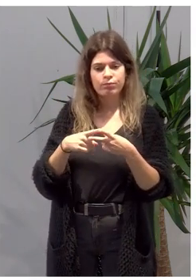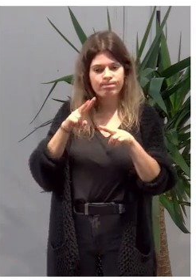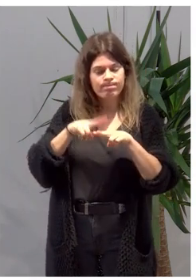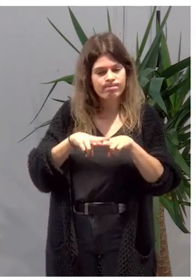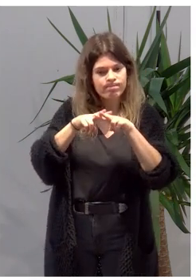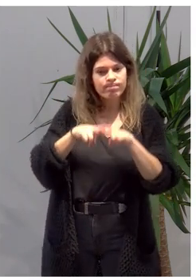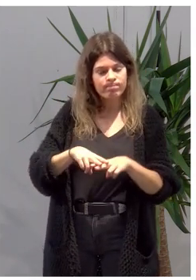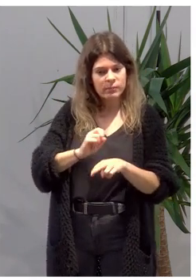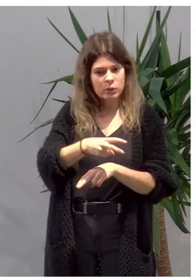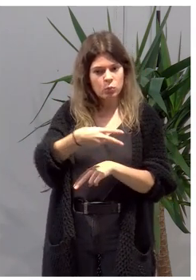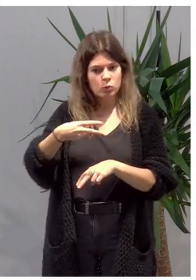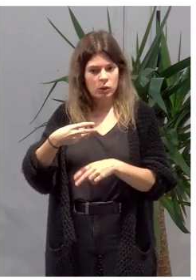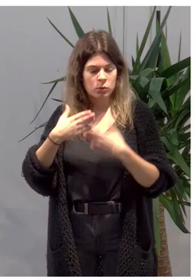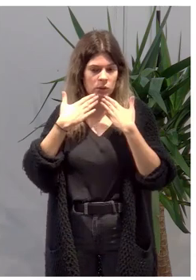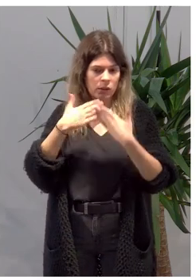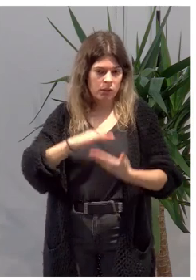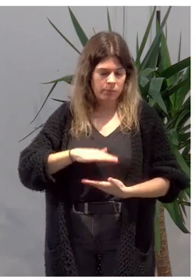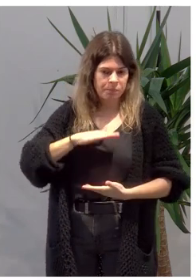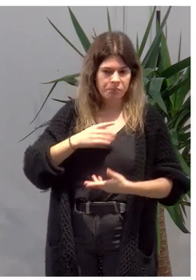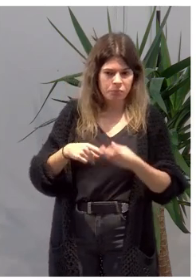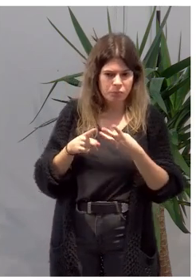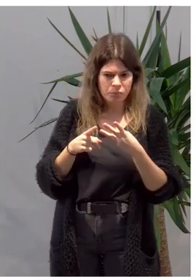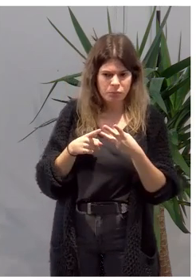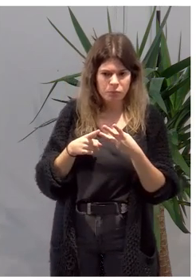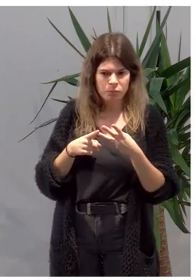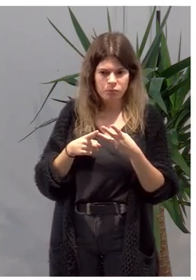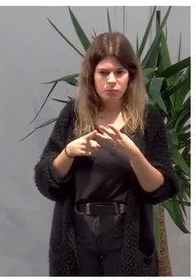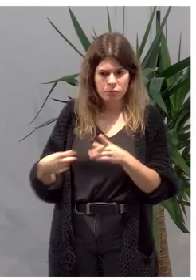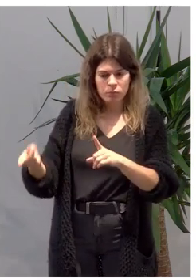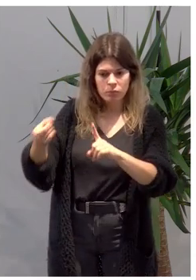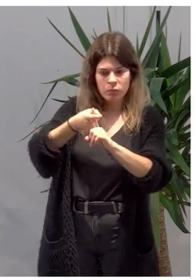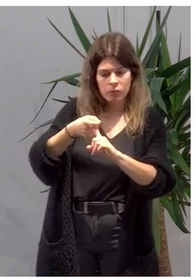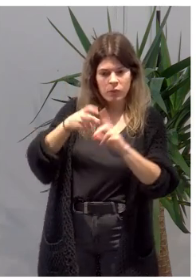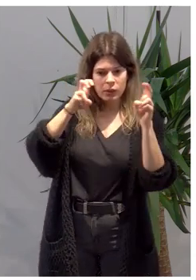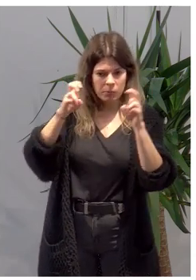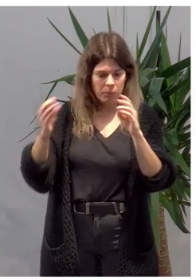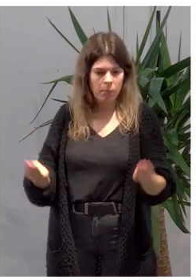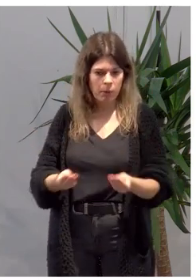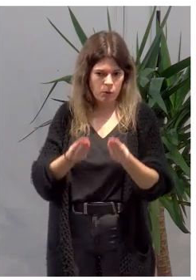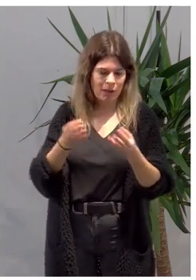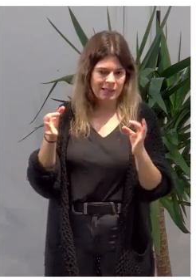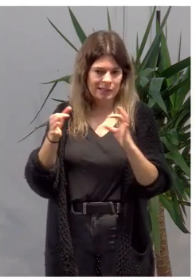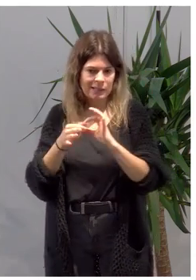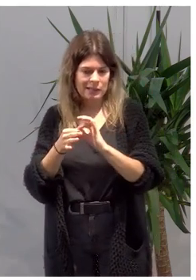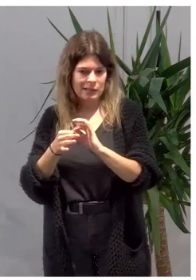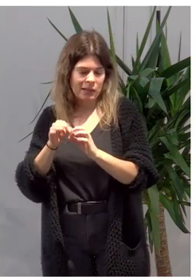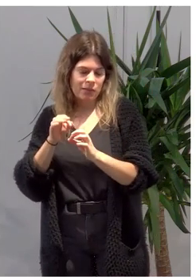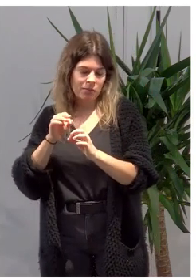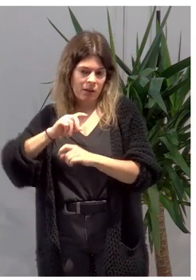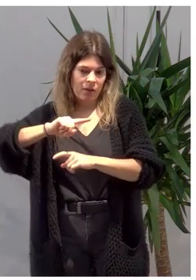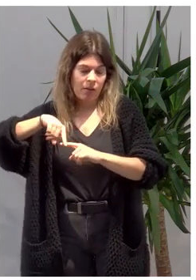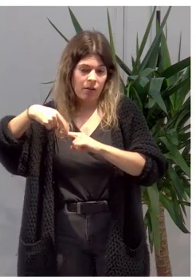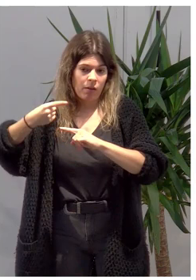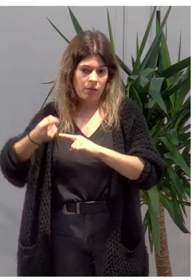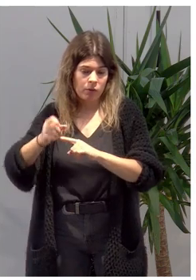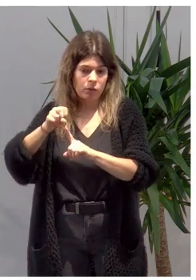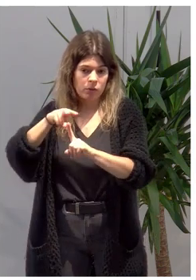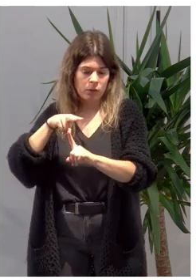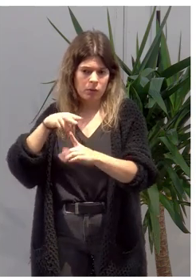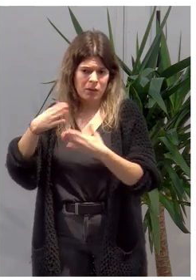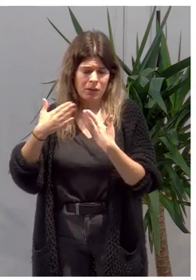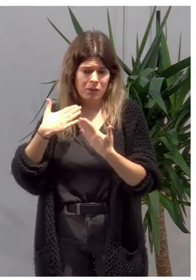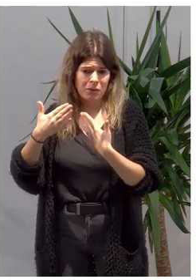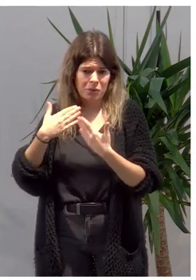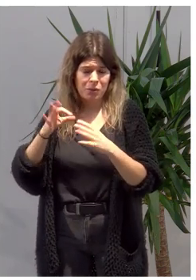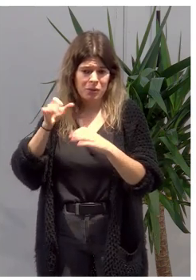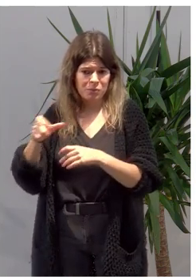analizar los resultados derivados de esta capacitación, detectar aspectos de mejora vinculados al efecto del enfoque ideológico sobre la población beneficiaria de